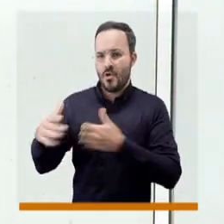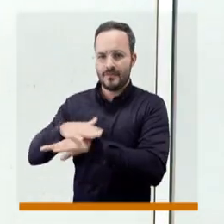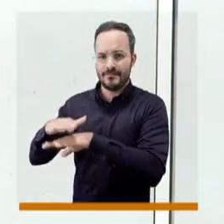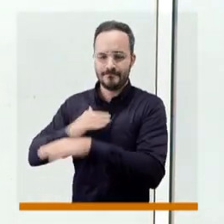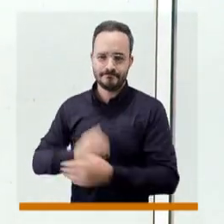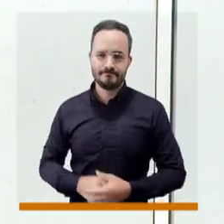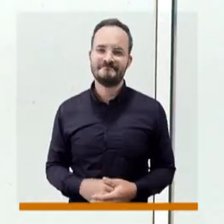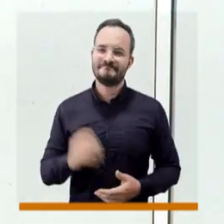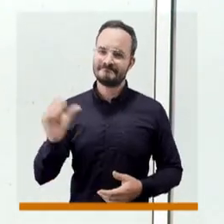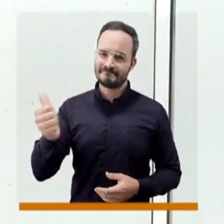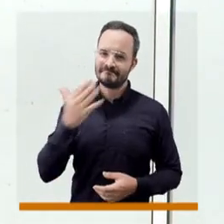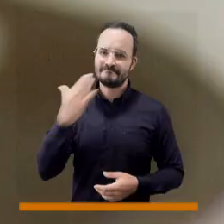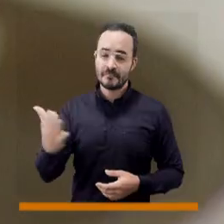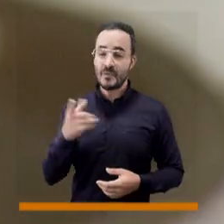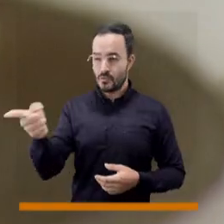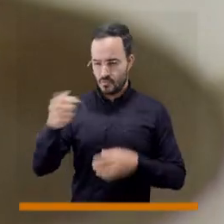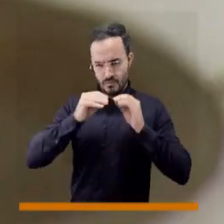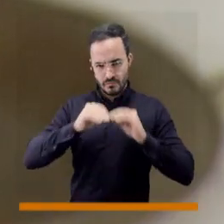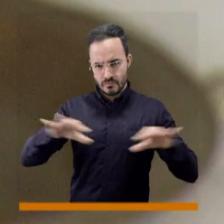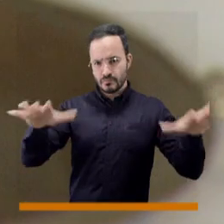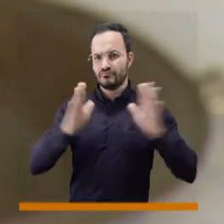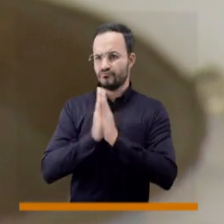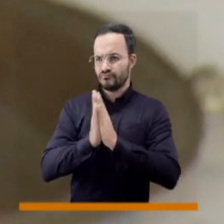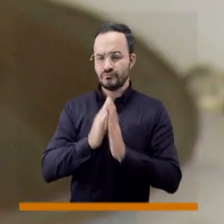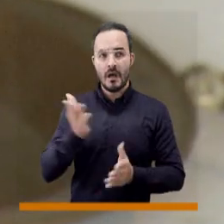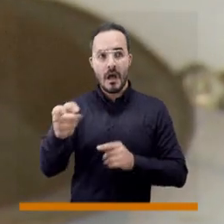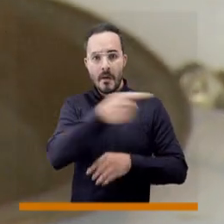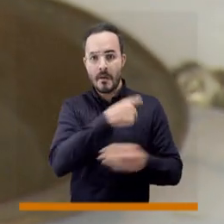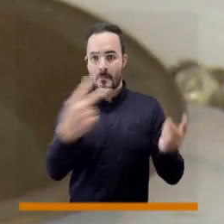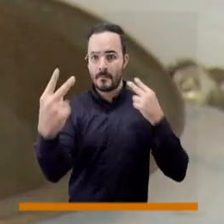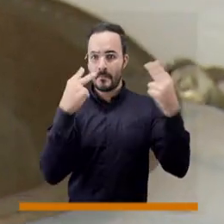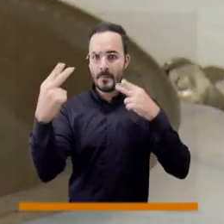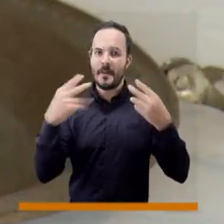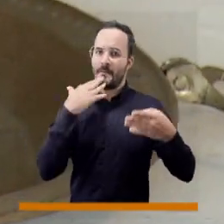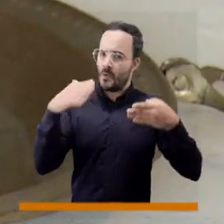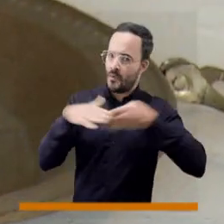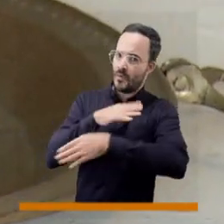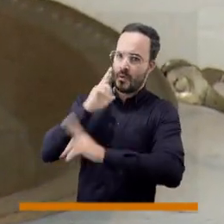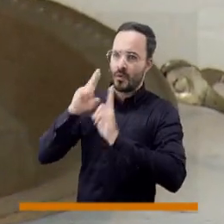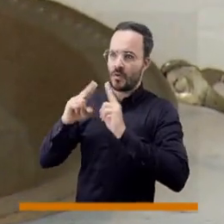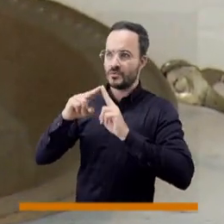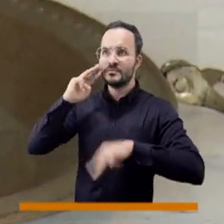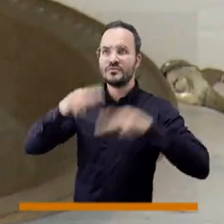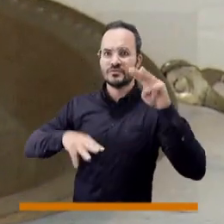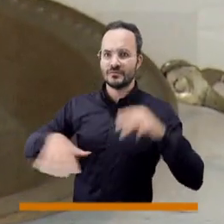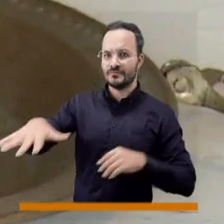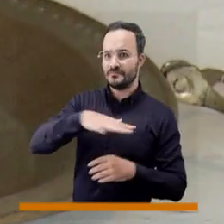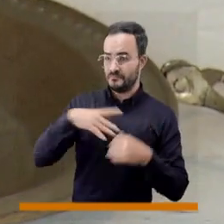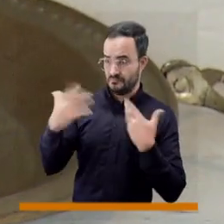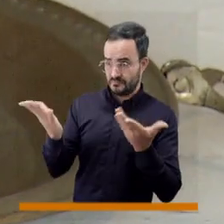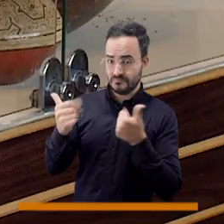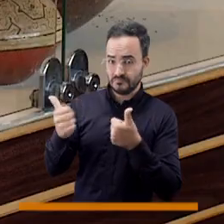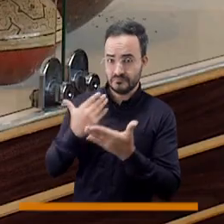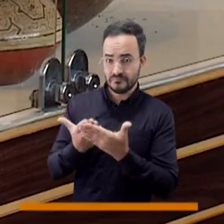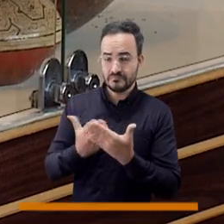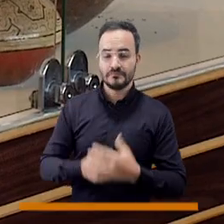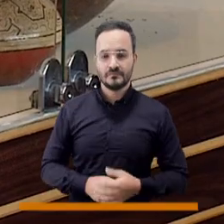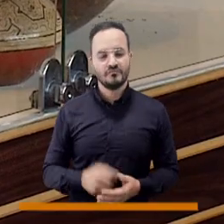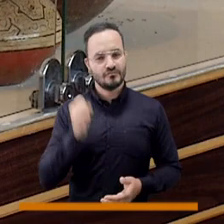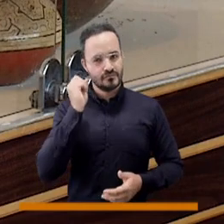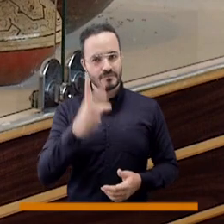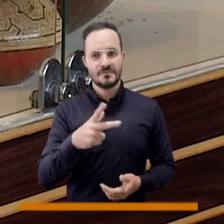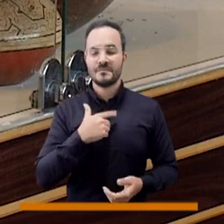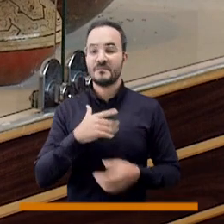que nos están viendo a que vengan y conozcan este museo etnográfico que está tan interesante bueno invitamos